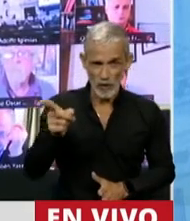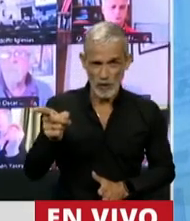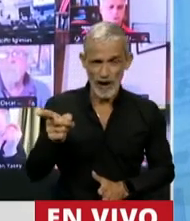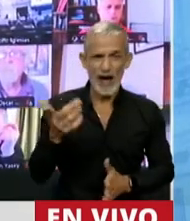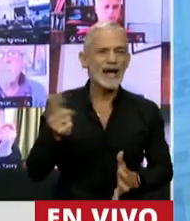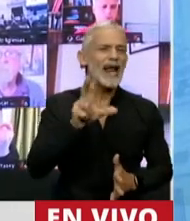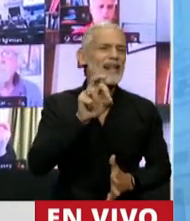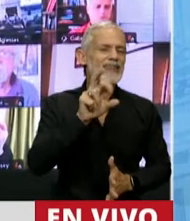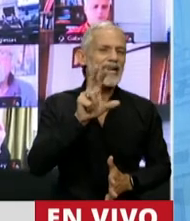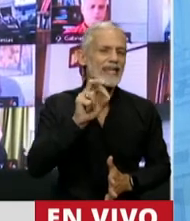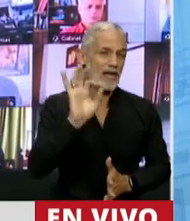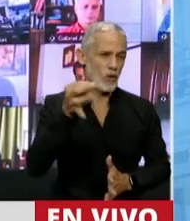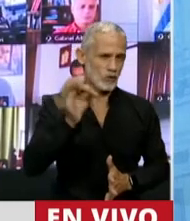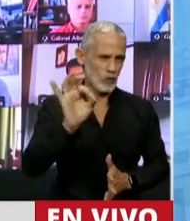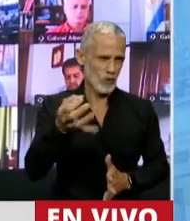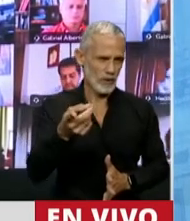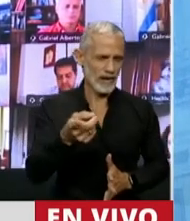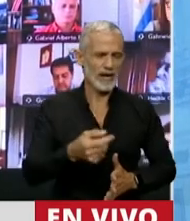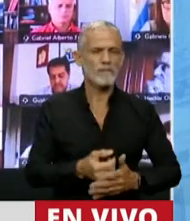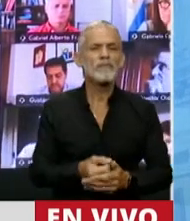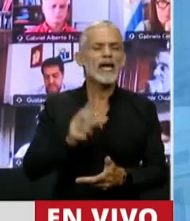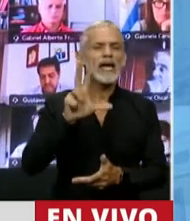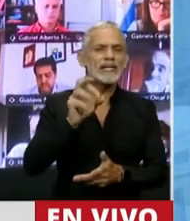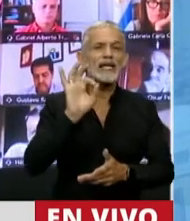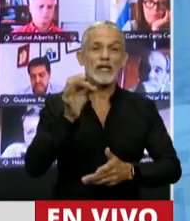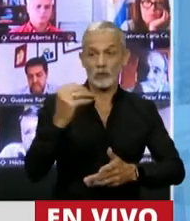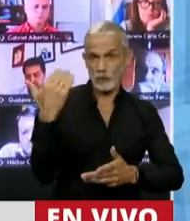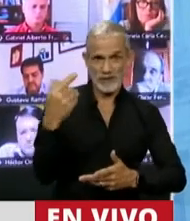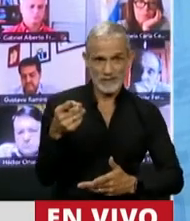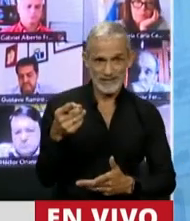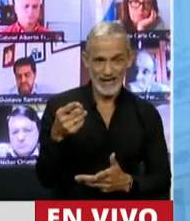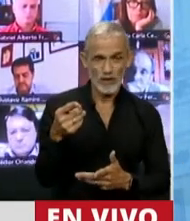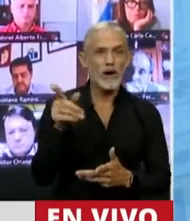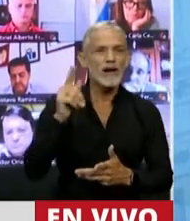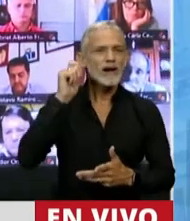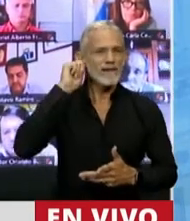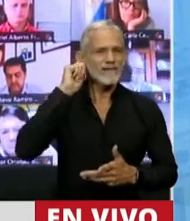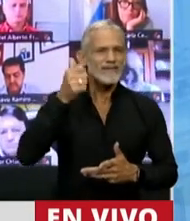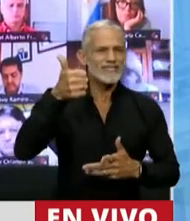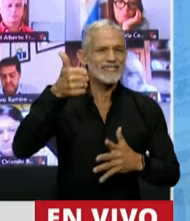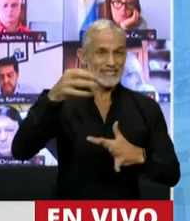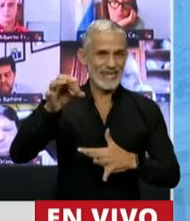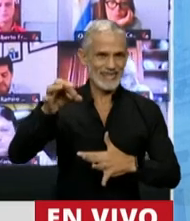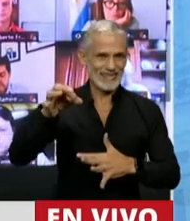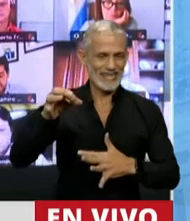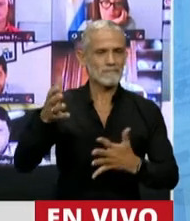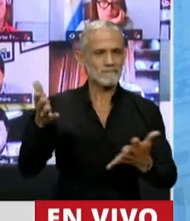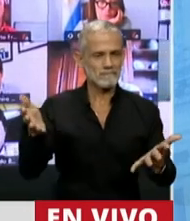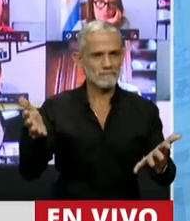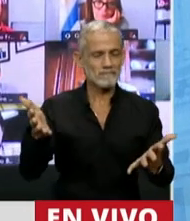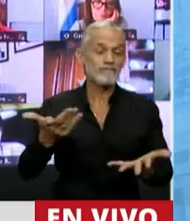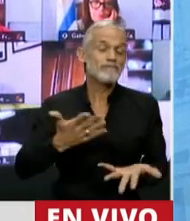Maradona, que es el 30 de octubre. El de octubre pasado que cumplió los 60 años, pero